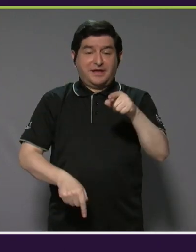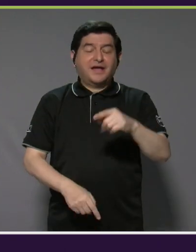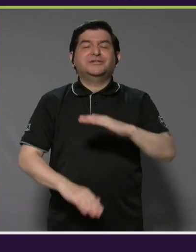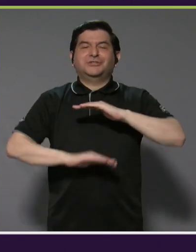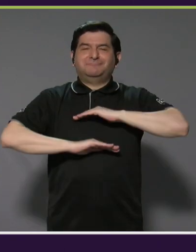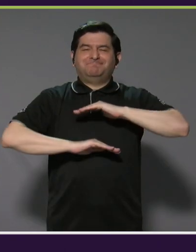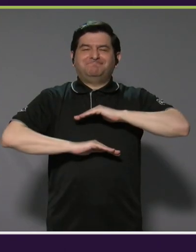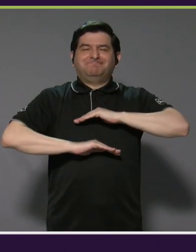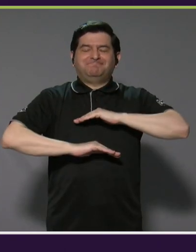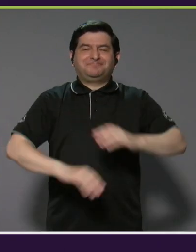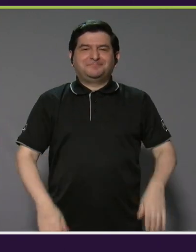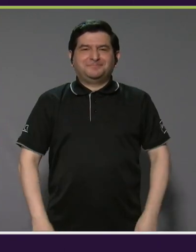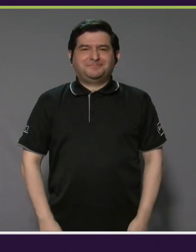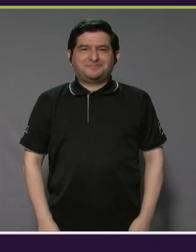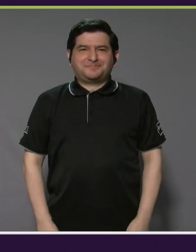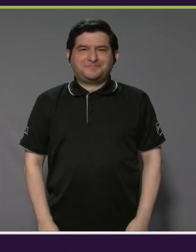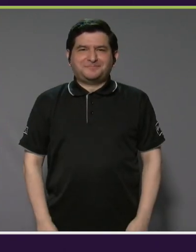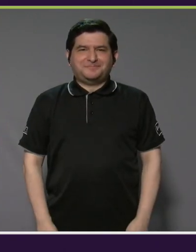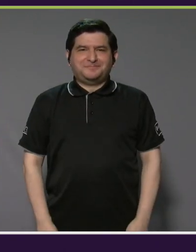muy satisfactorio.